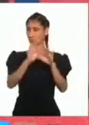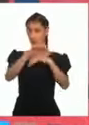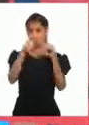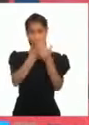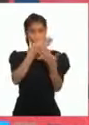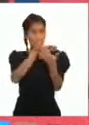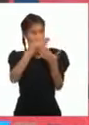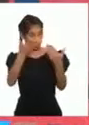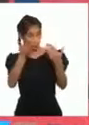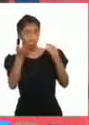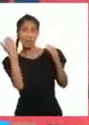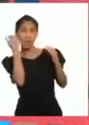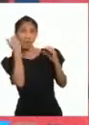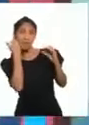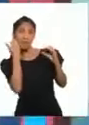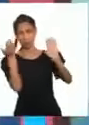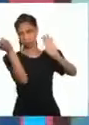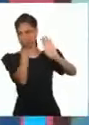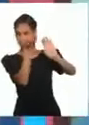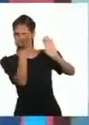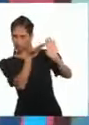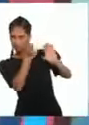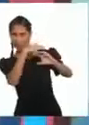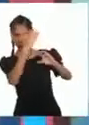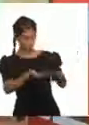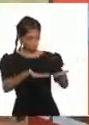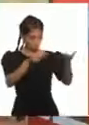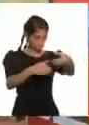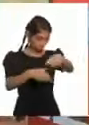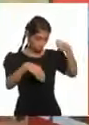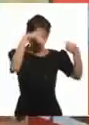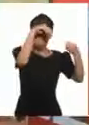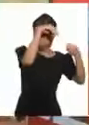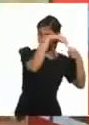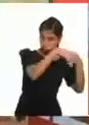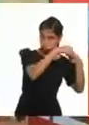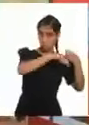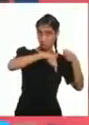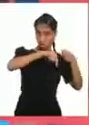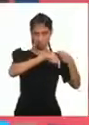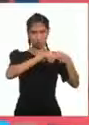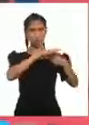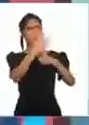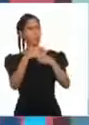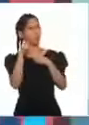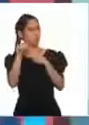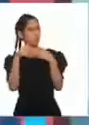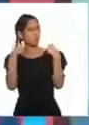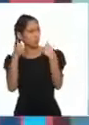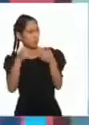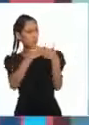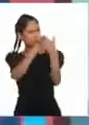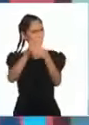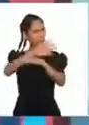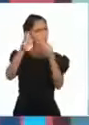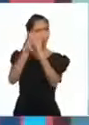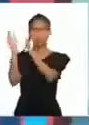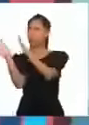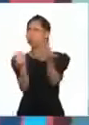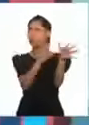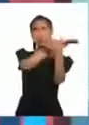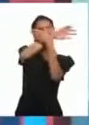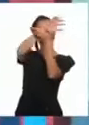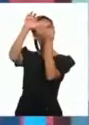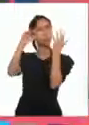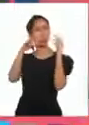nuestro medio ambiente. Vas a ser toda una guardiana del medio ambiente, Lea. Sí, cuidemos nuestro medio